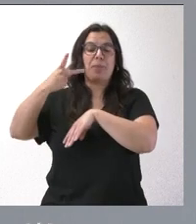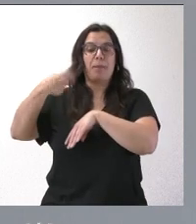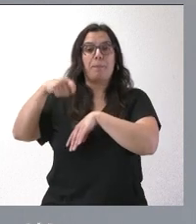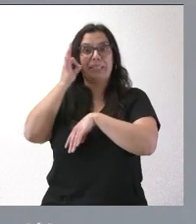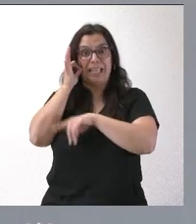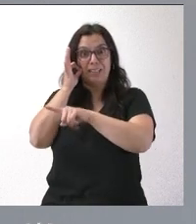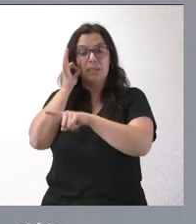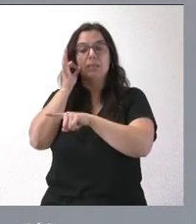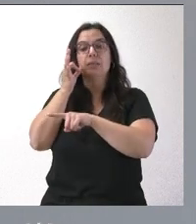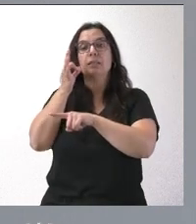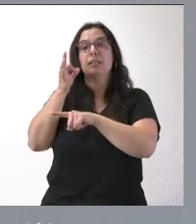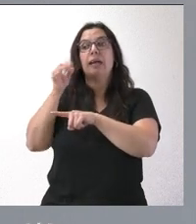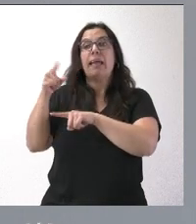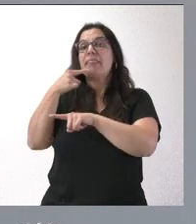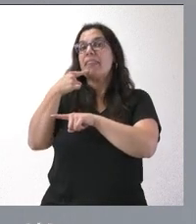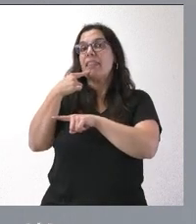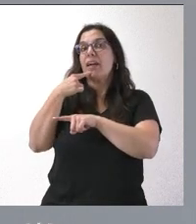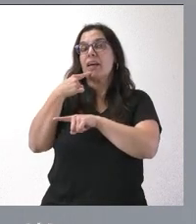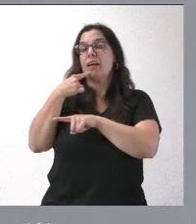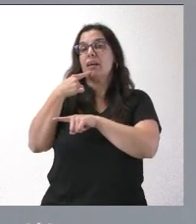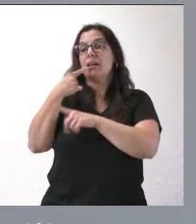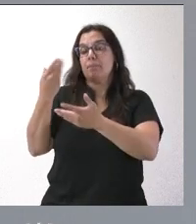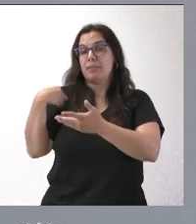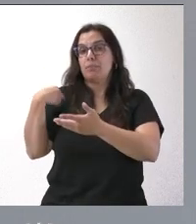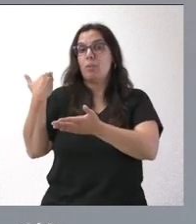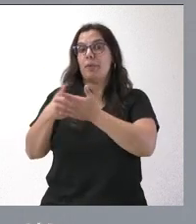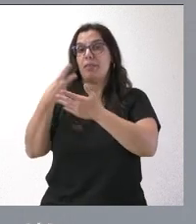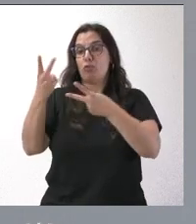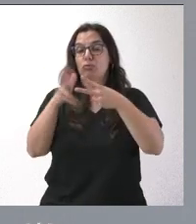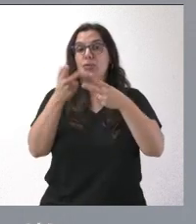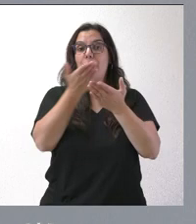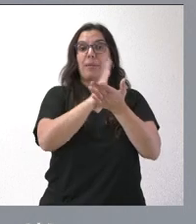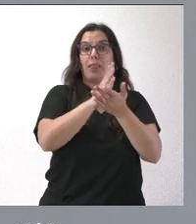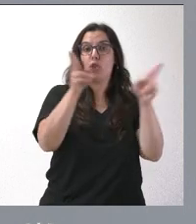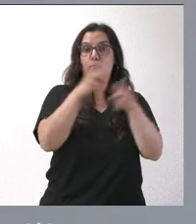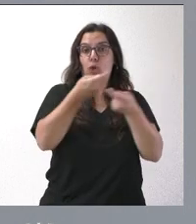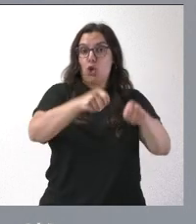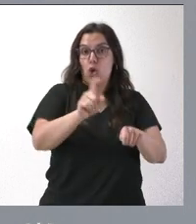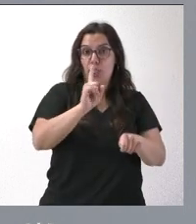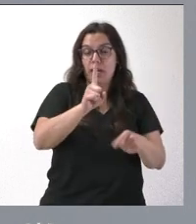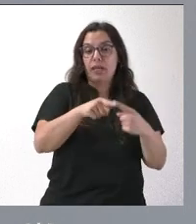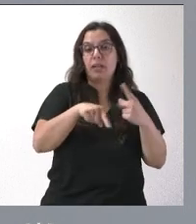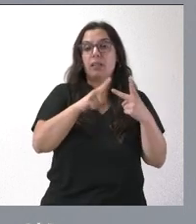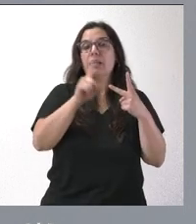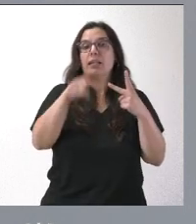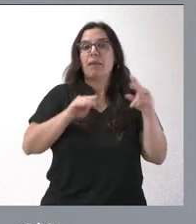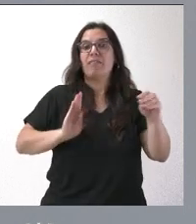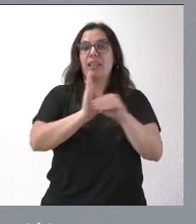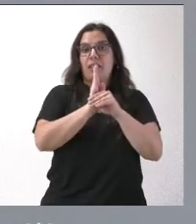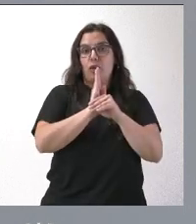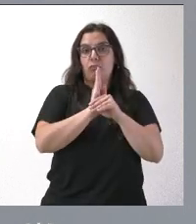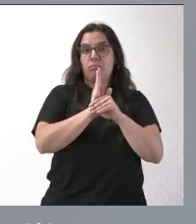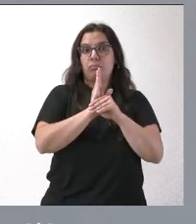es que se piden dos cosas, que el Serla no se cierre y que el Serla tenga financiación.